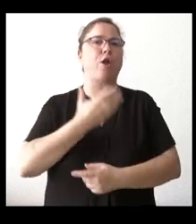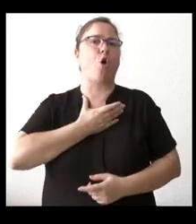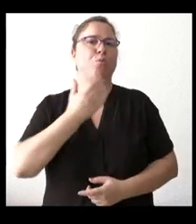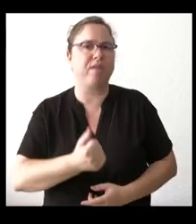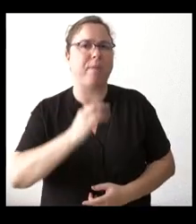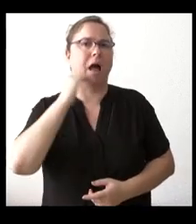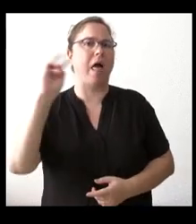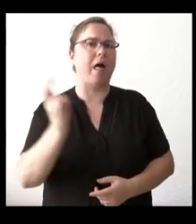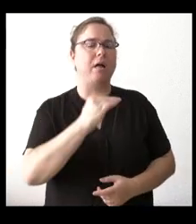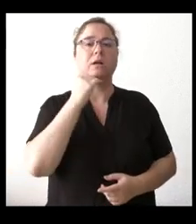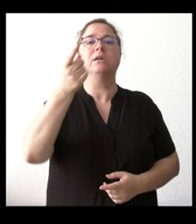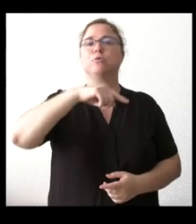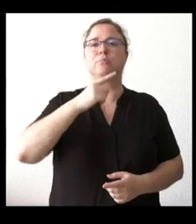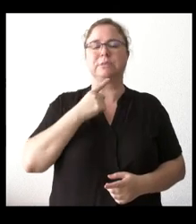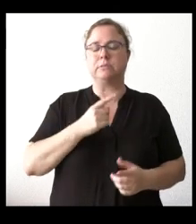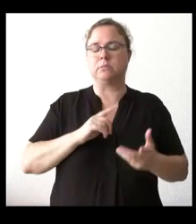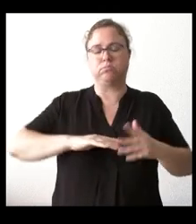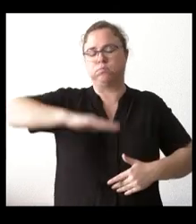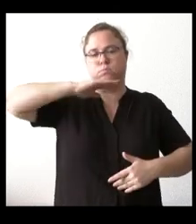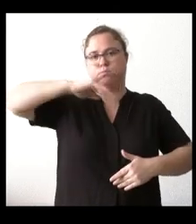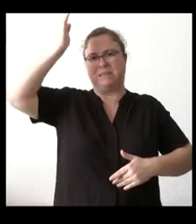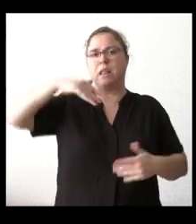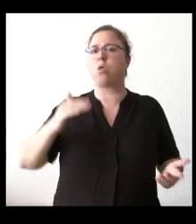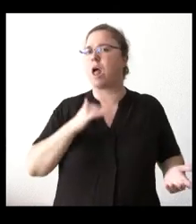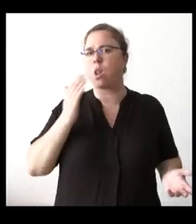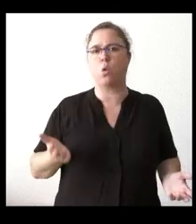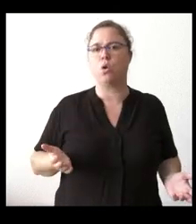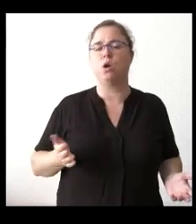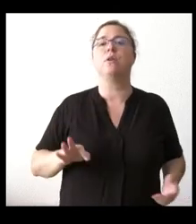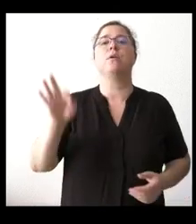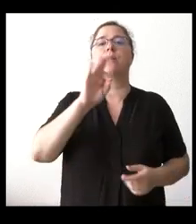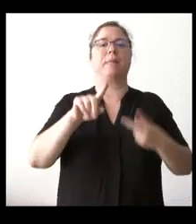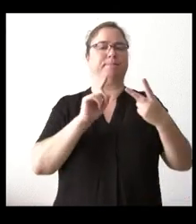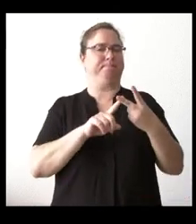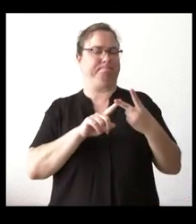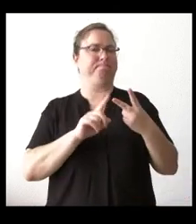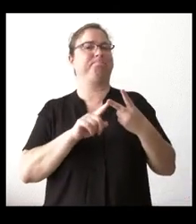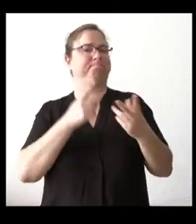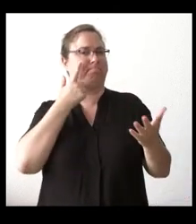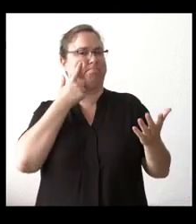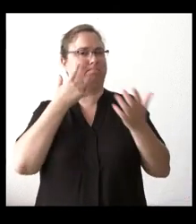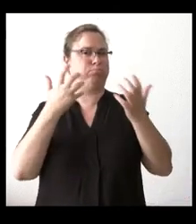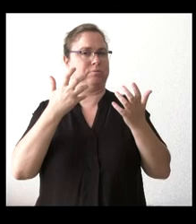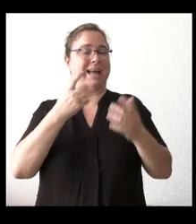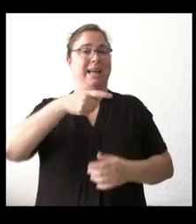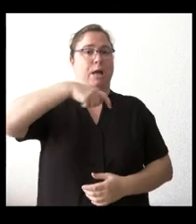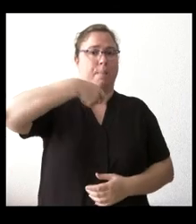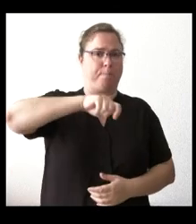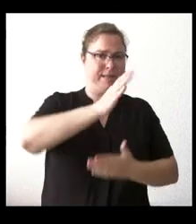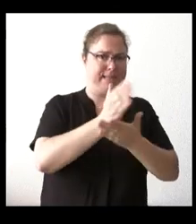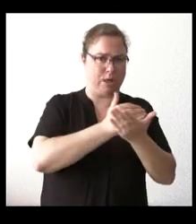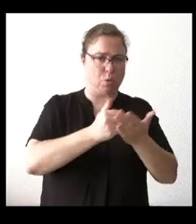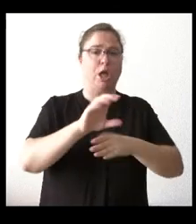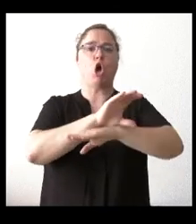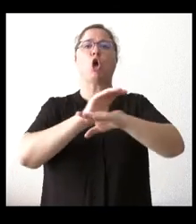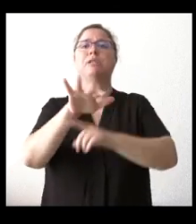en algún momento se vieron desbordados y luego llama mucho la atención de que ni el presidente de la Junta ni el consejero de